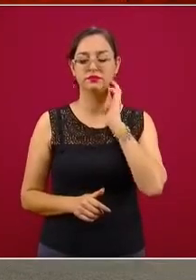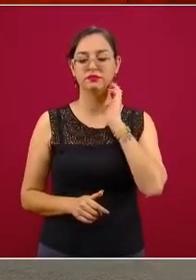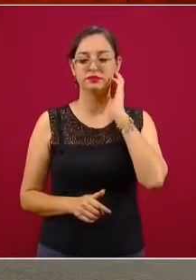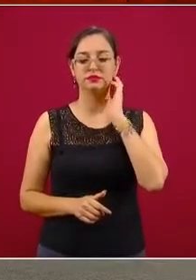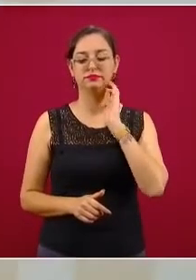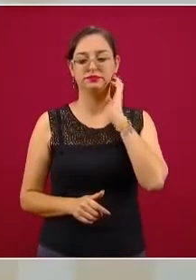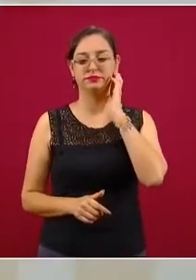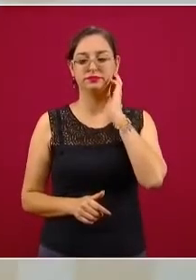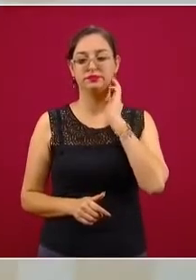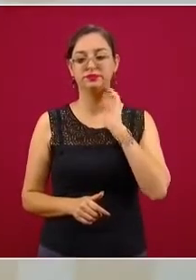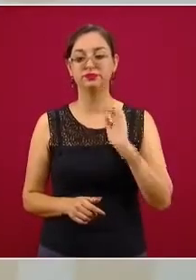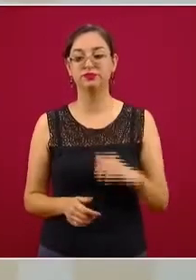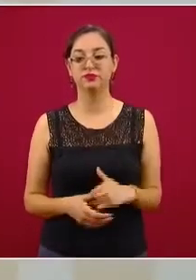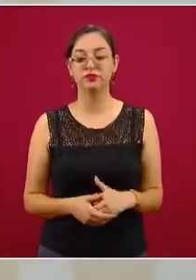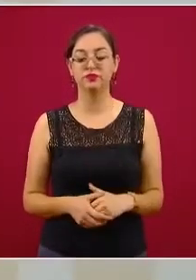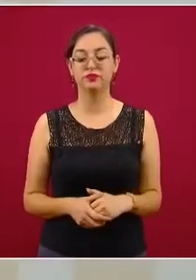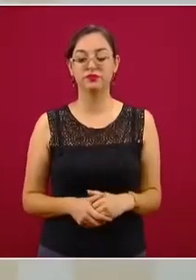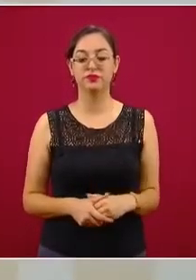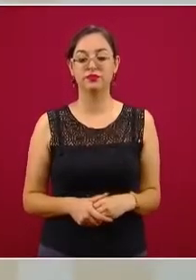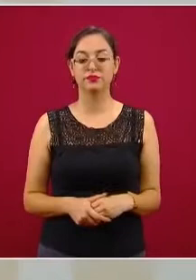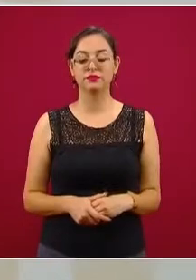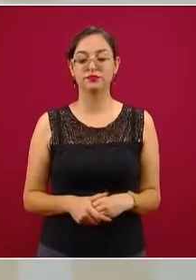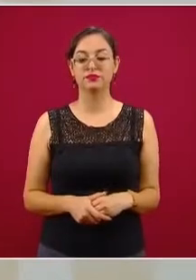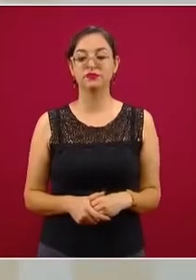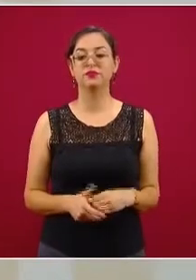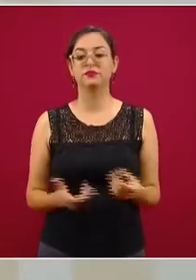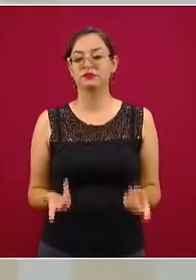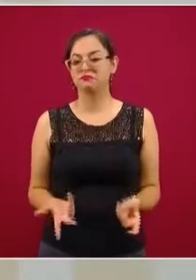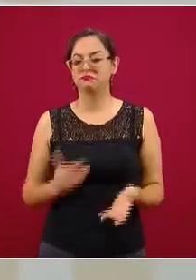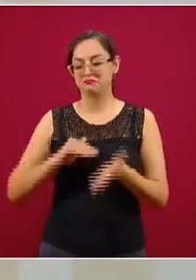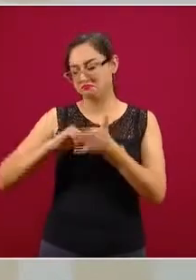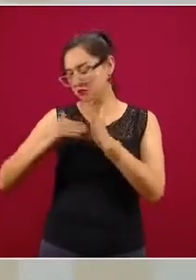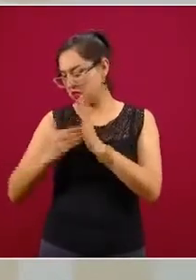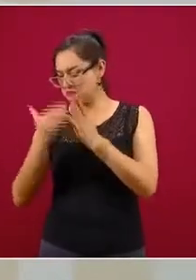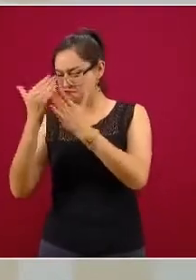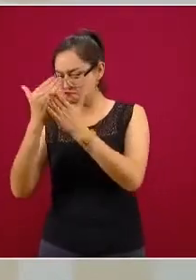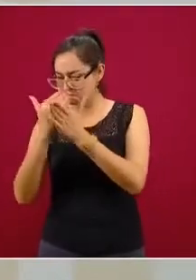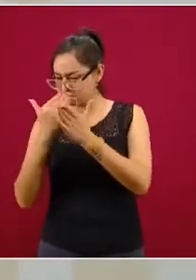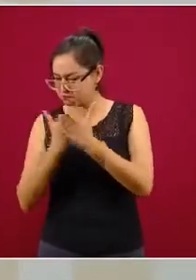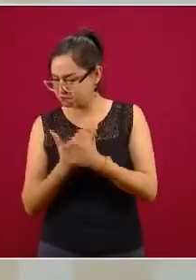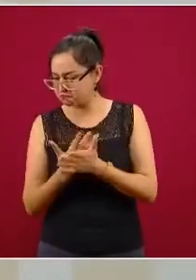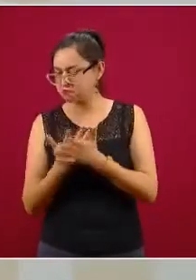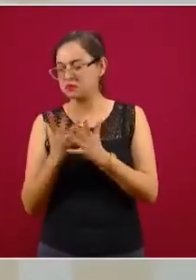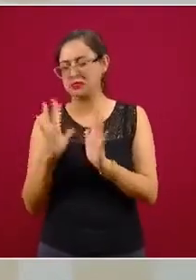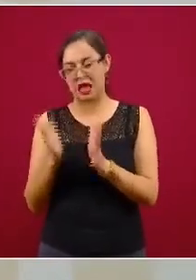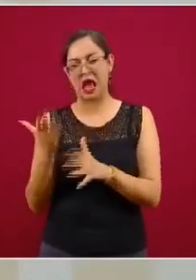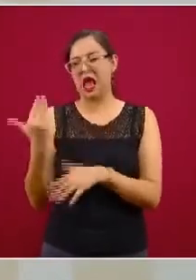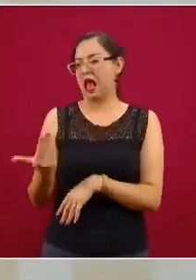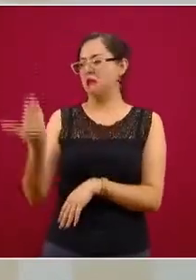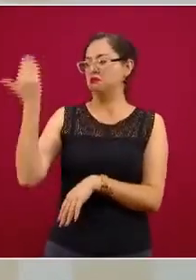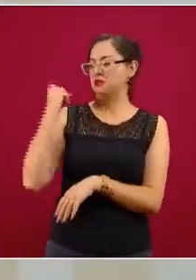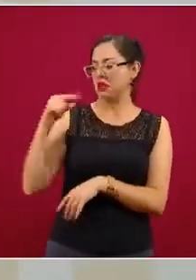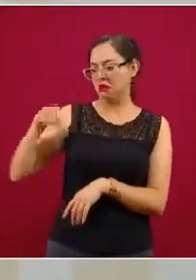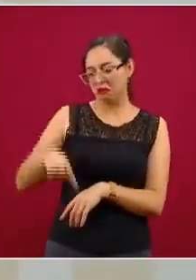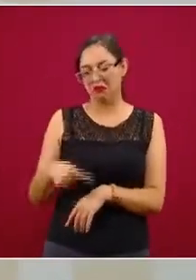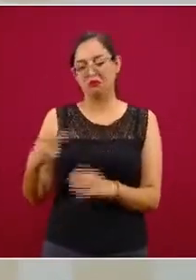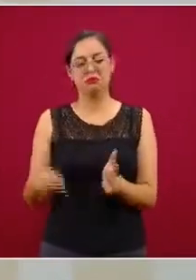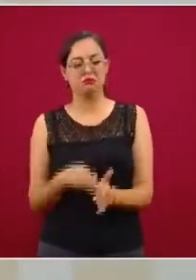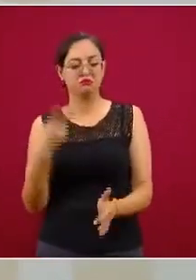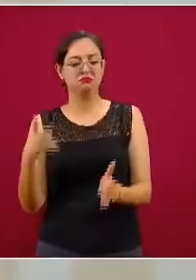sobre las estrategias que estamos llevando y en las cuales hemos participado un